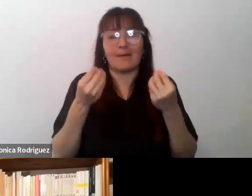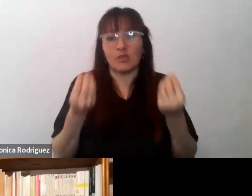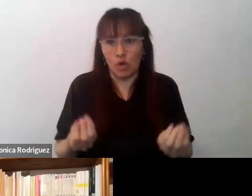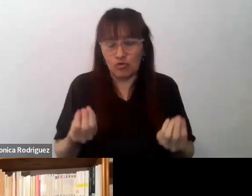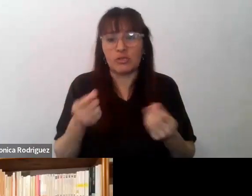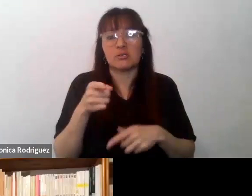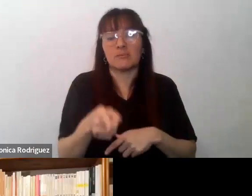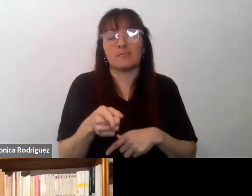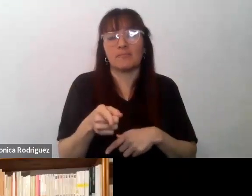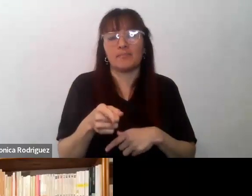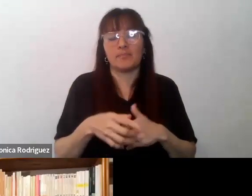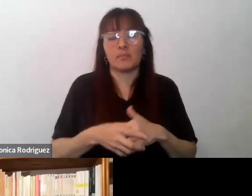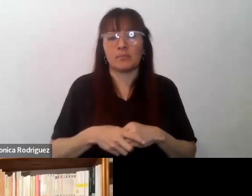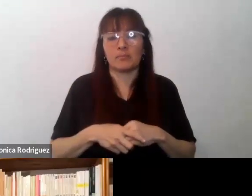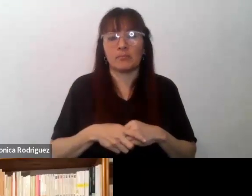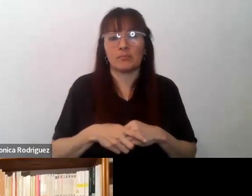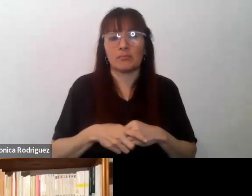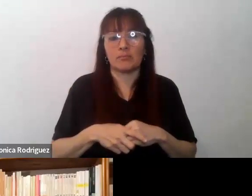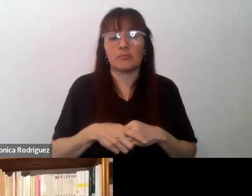Estos dispositivos fueron criticados